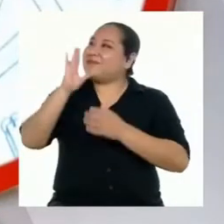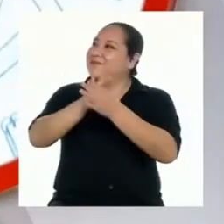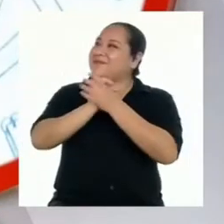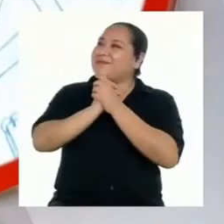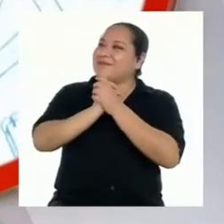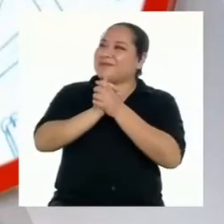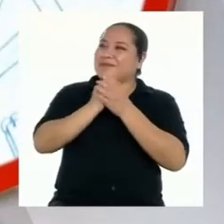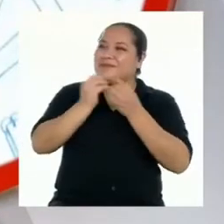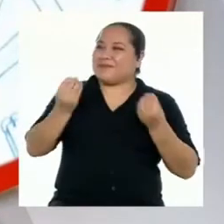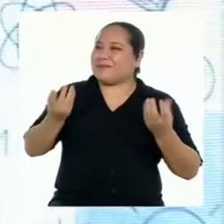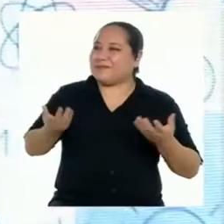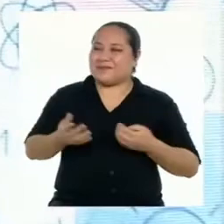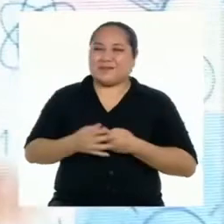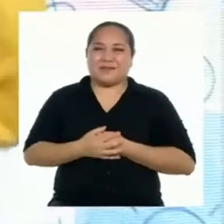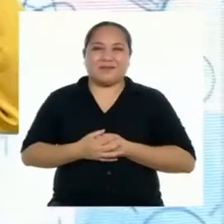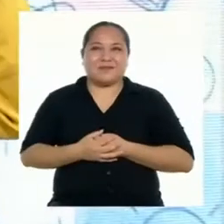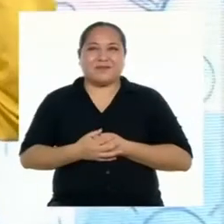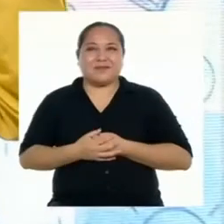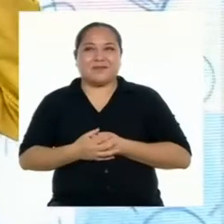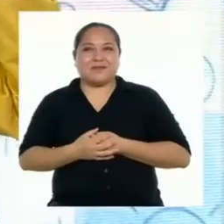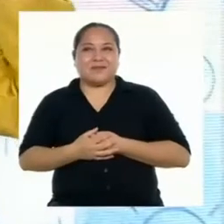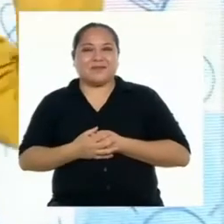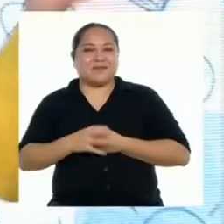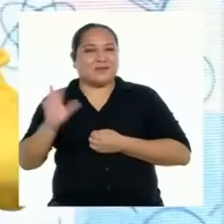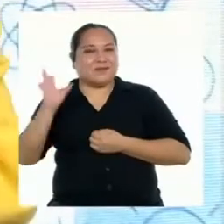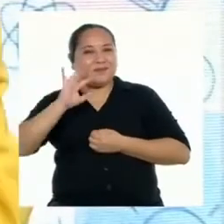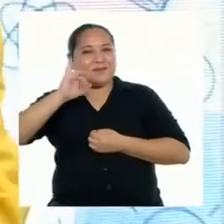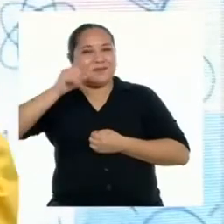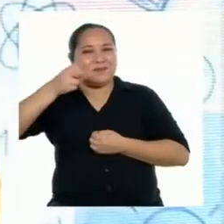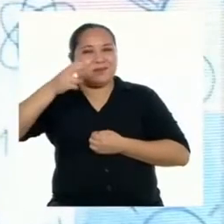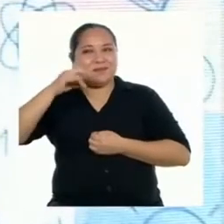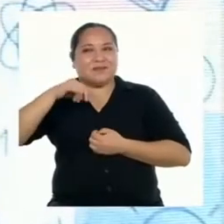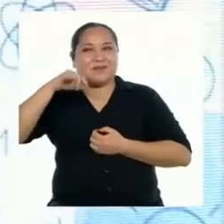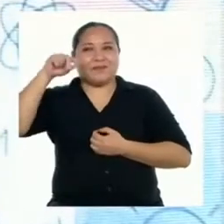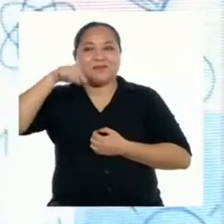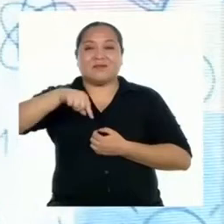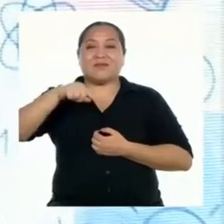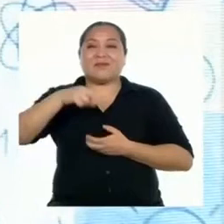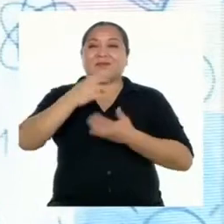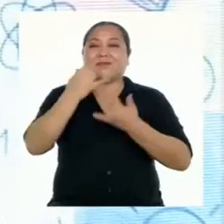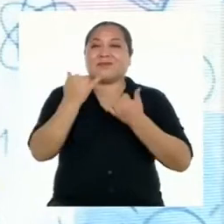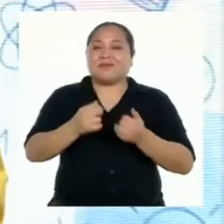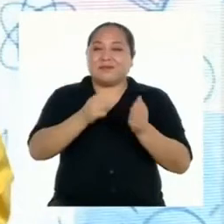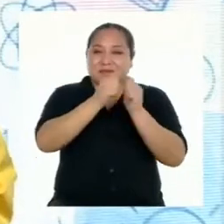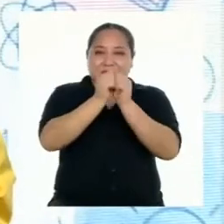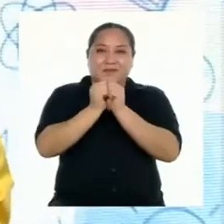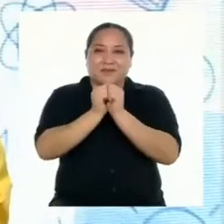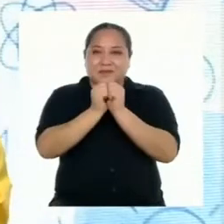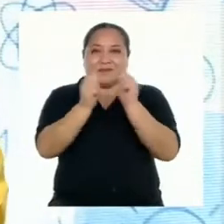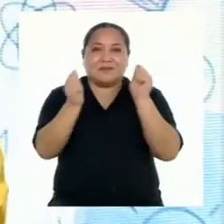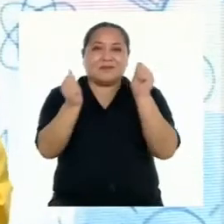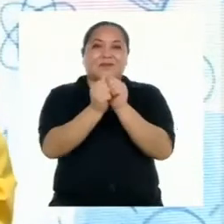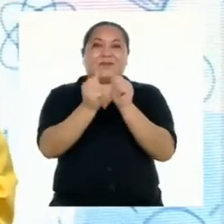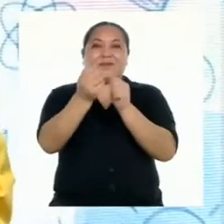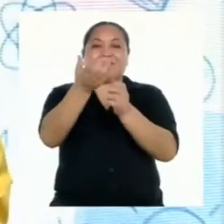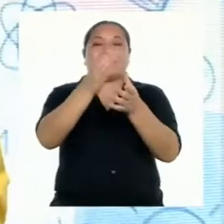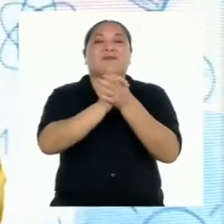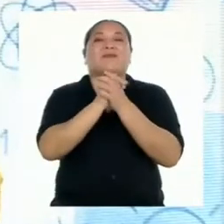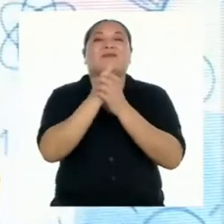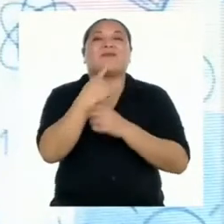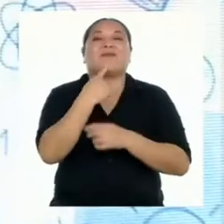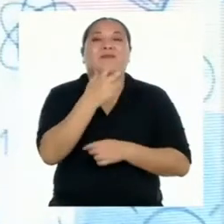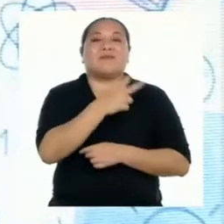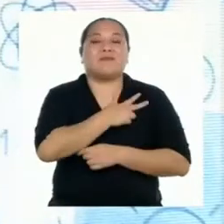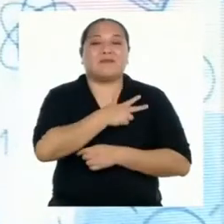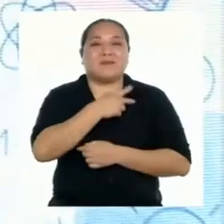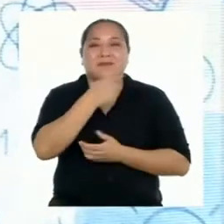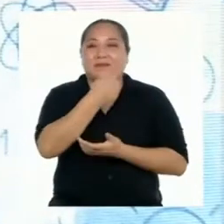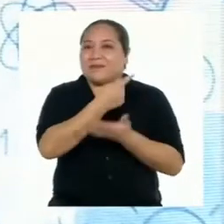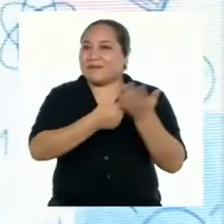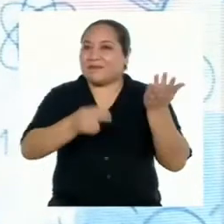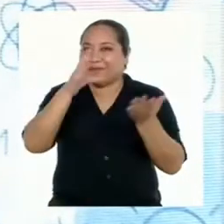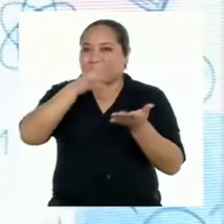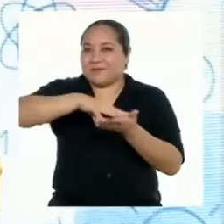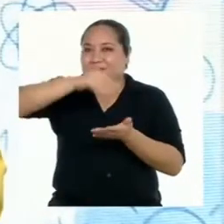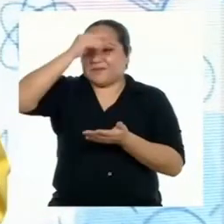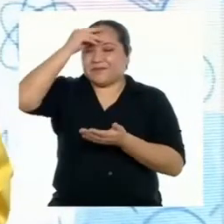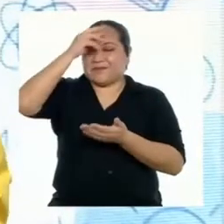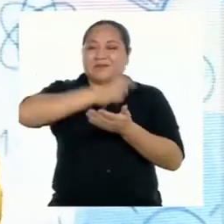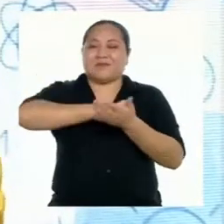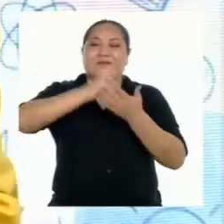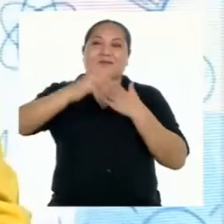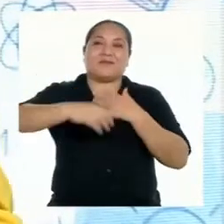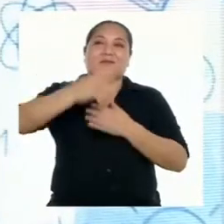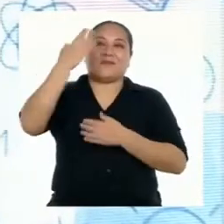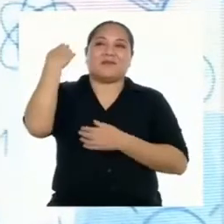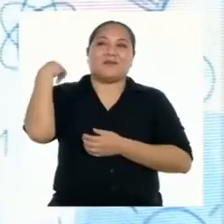amigo! ¿Cómo estás? ¿Cómo estás, Jonathan? El día de hoy he venido a revisar contigo y con tus amigas y amigos de tercero lo que hemos aprendido en los programas